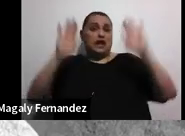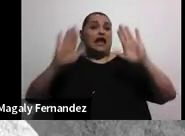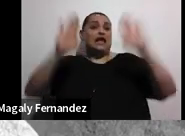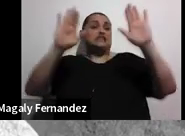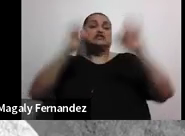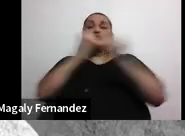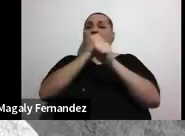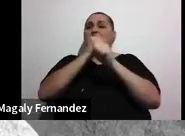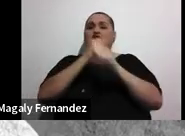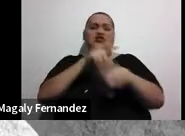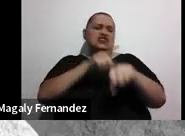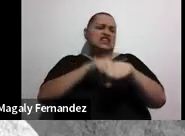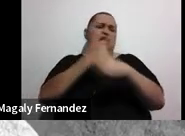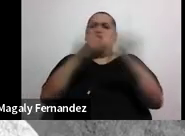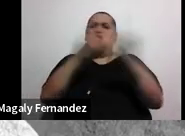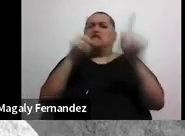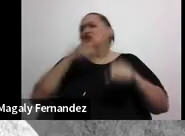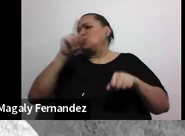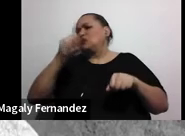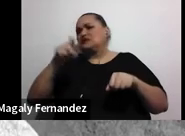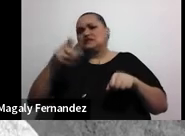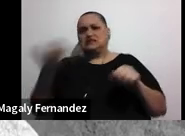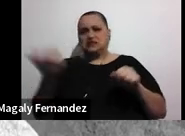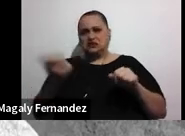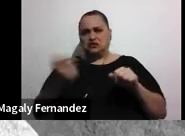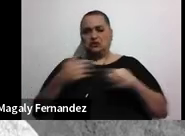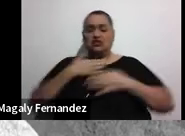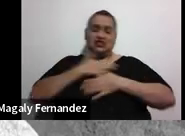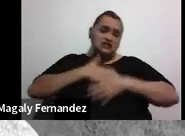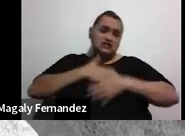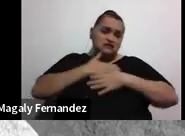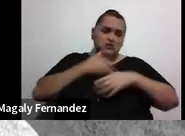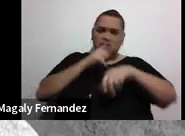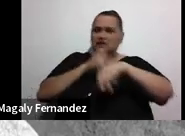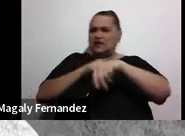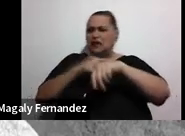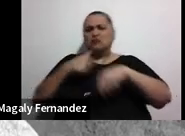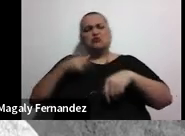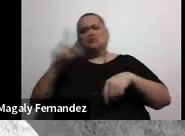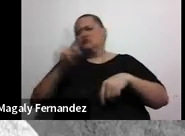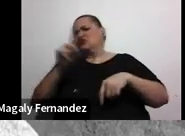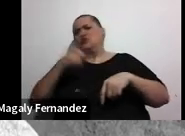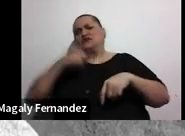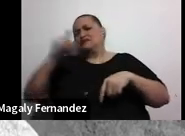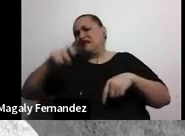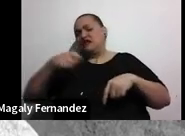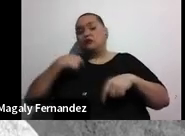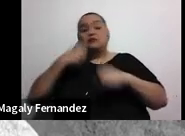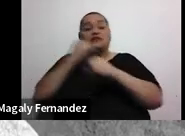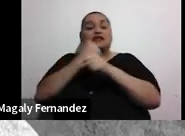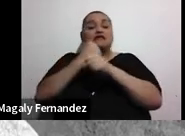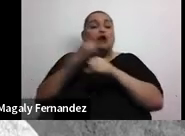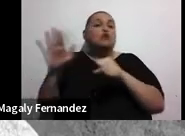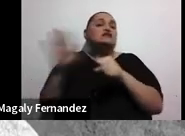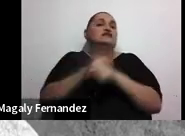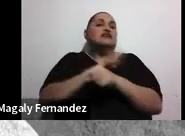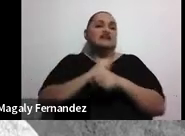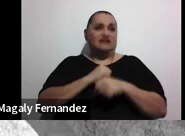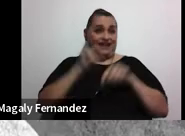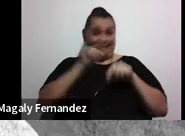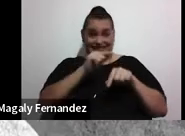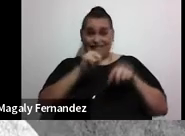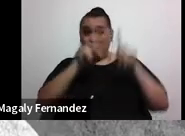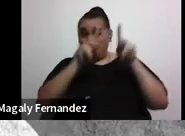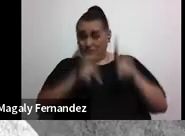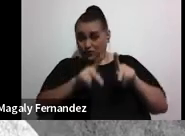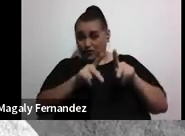tiempo libre no lo necesito eso de tener ocio y disfrutar de la vida no para mí es mi trabajo y eso me llena esas personas cuando están en